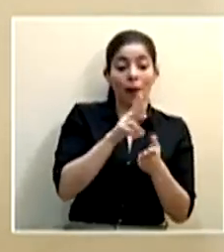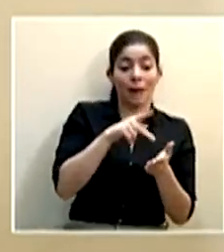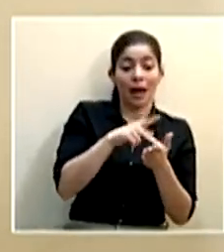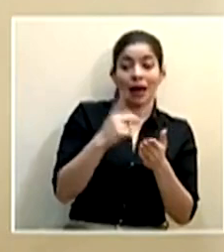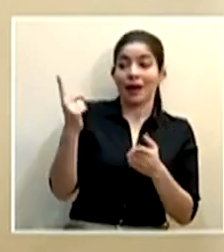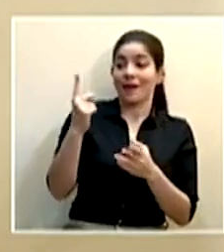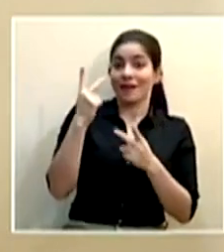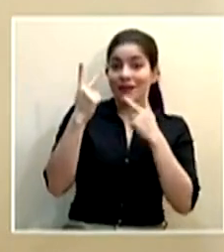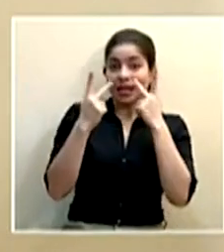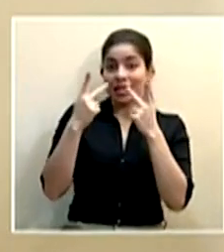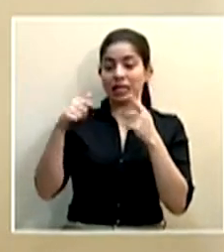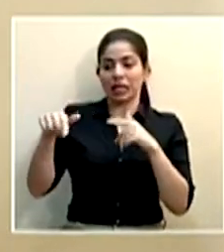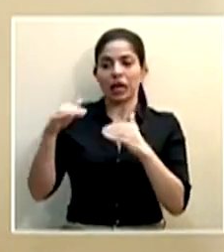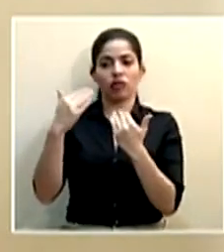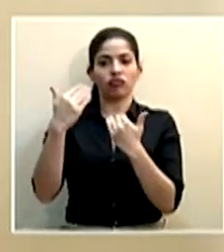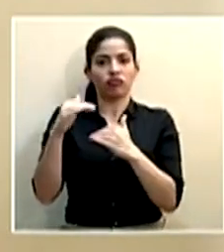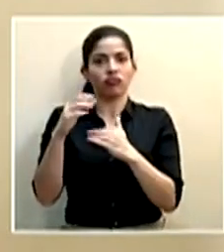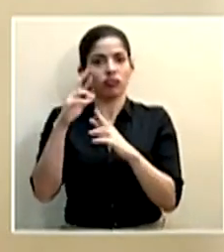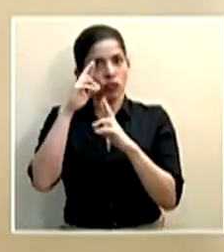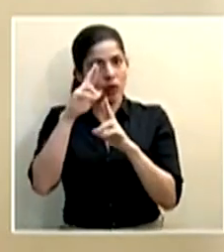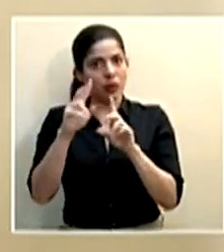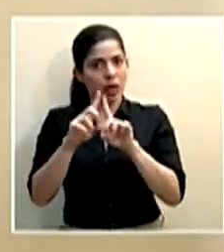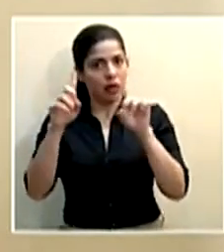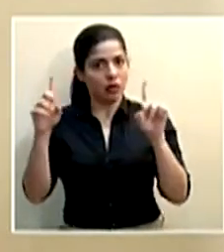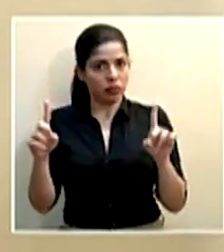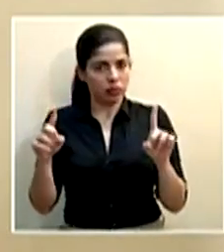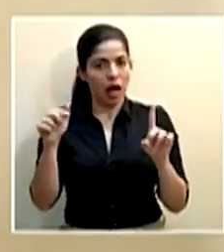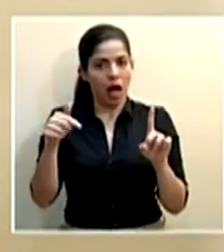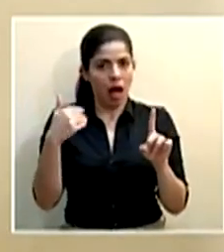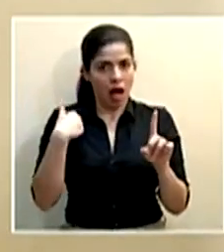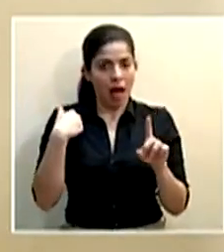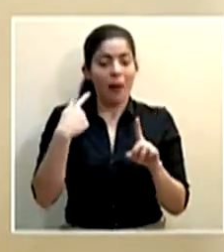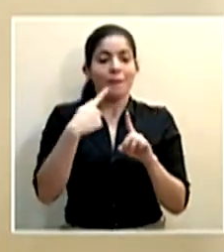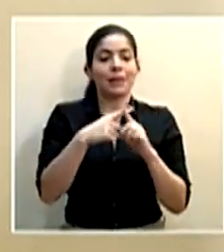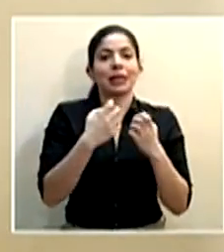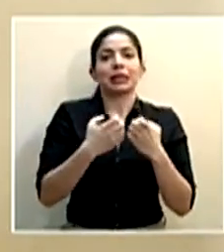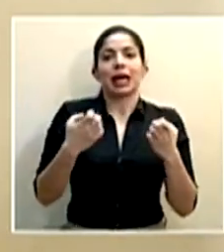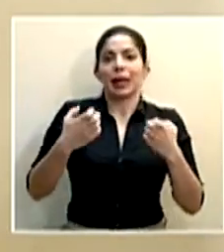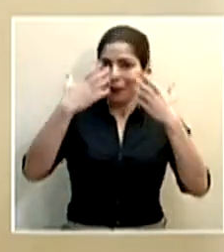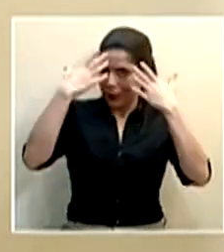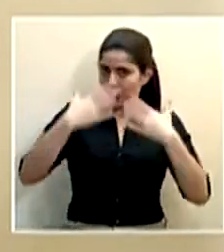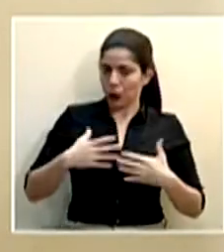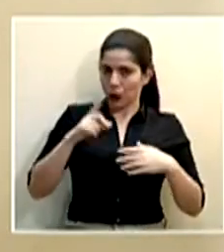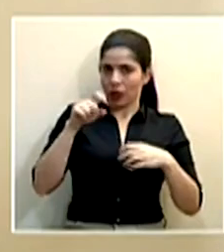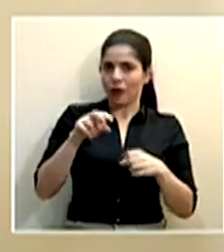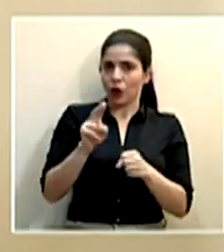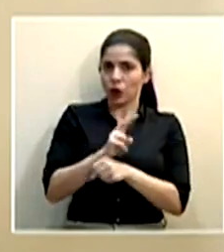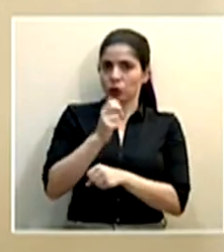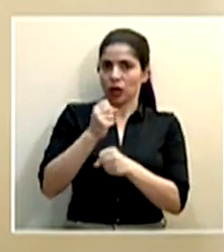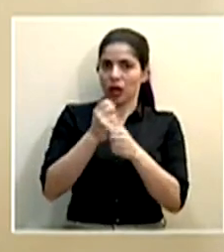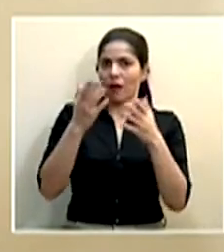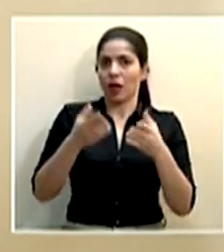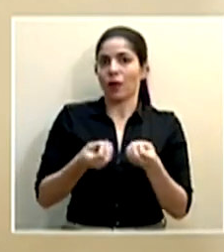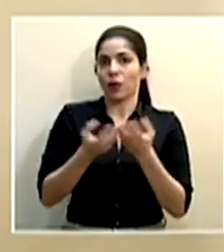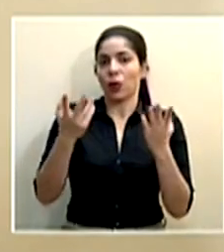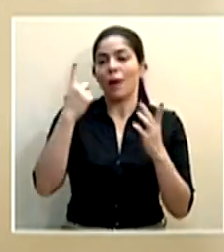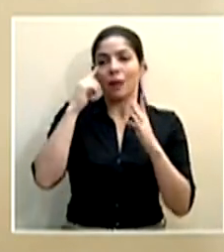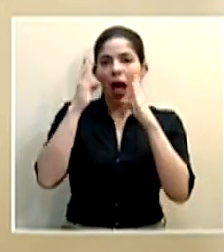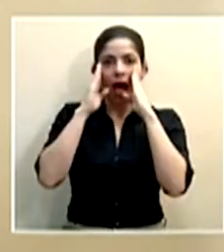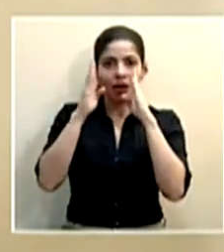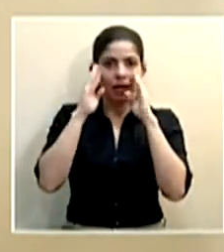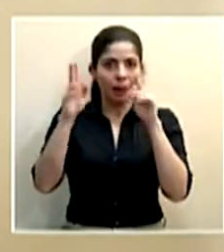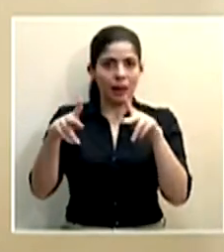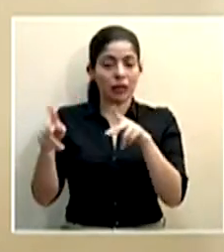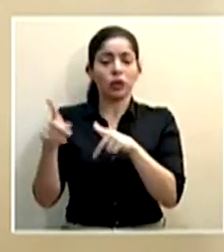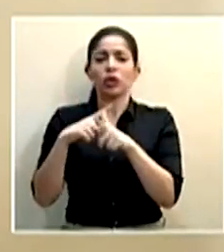visitante cumpla con estas normas de distanciamiento, además del equipamiento que tienen que tener los funcionarios públicos en la atención del visitante.